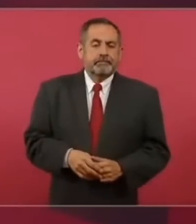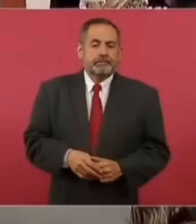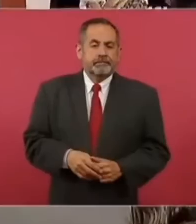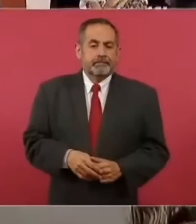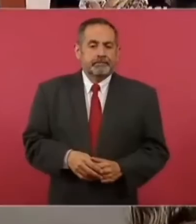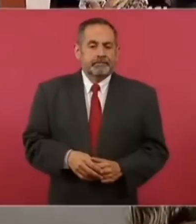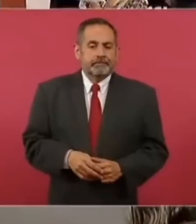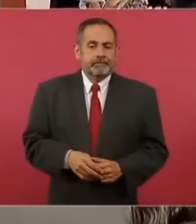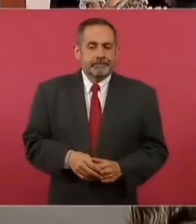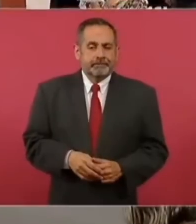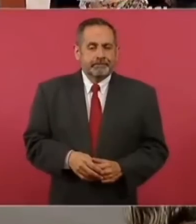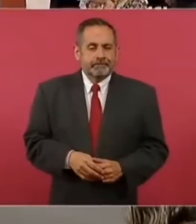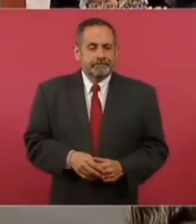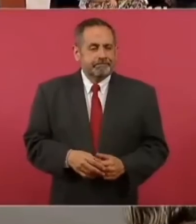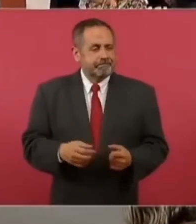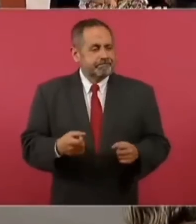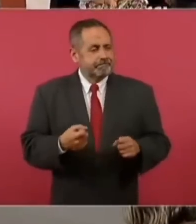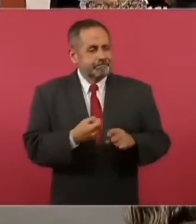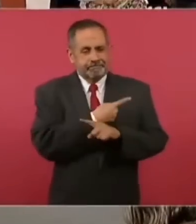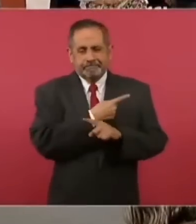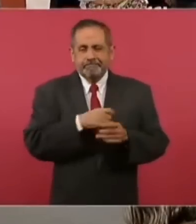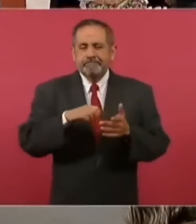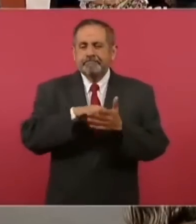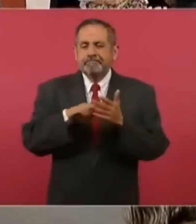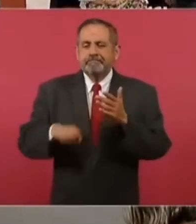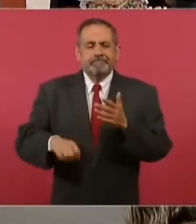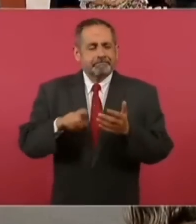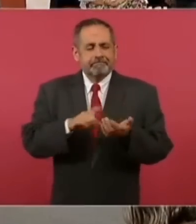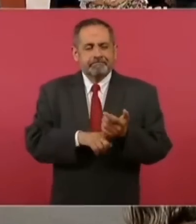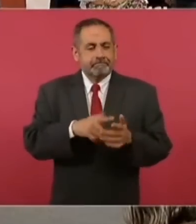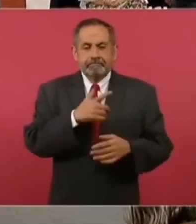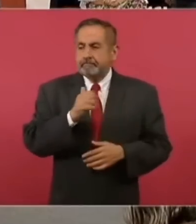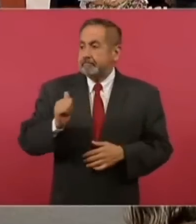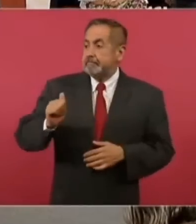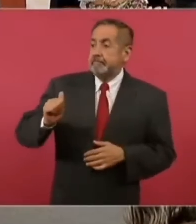con un oportunismo rampón